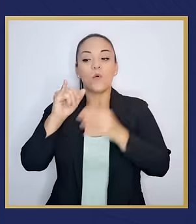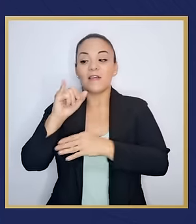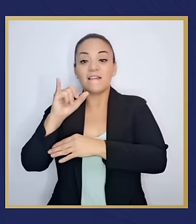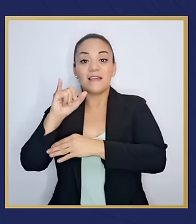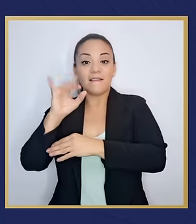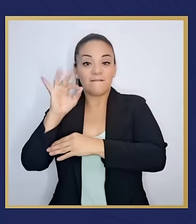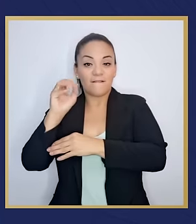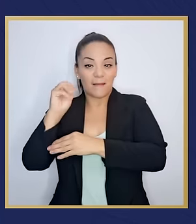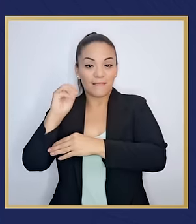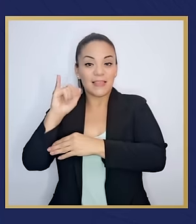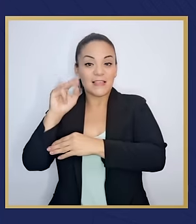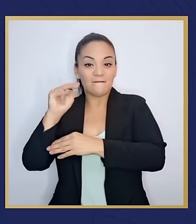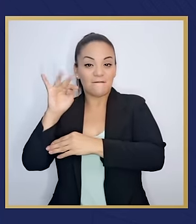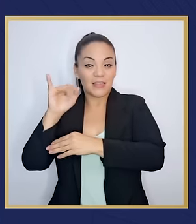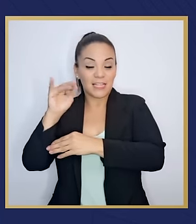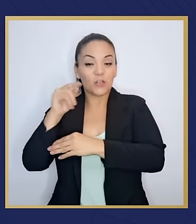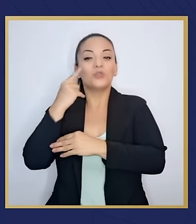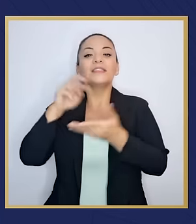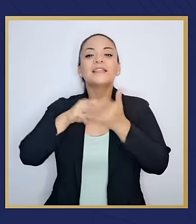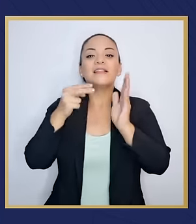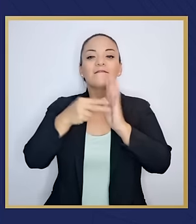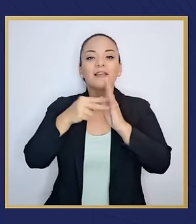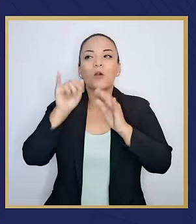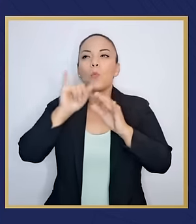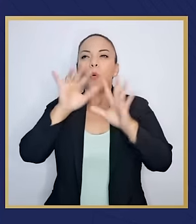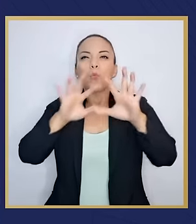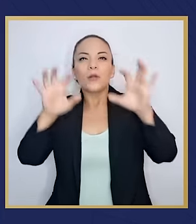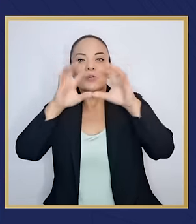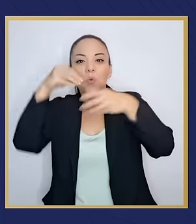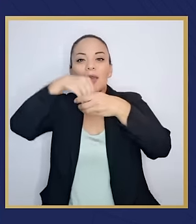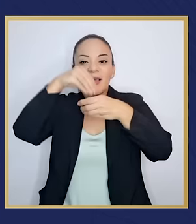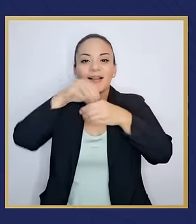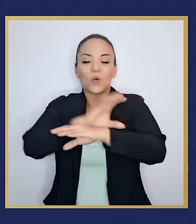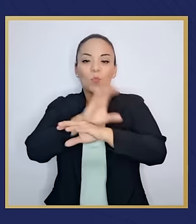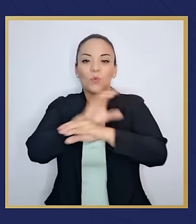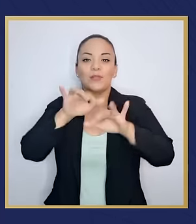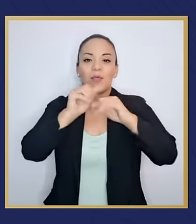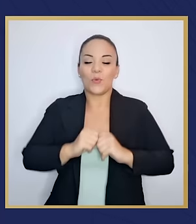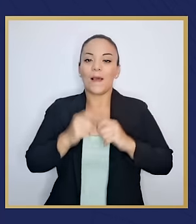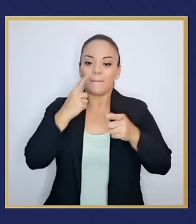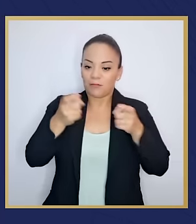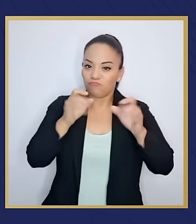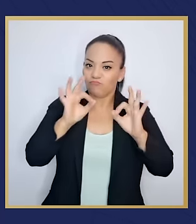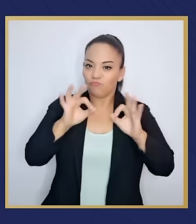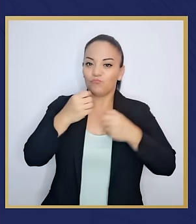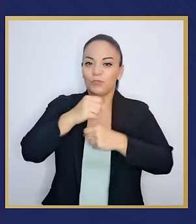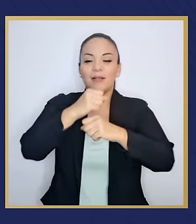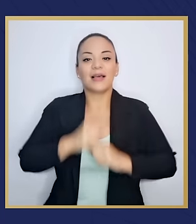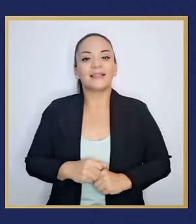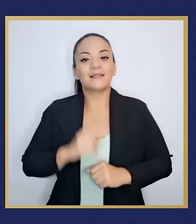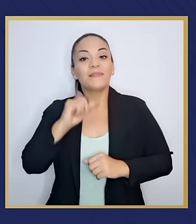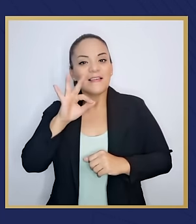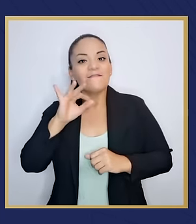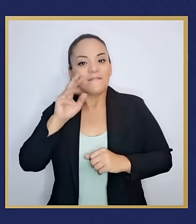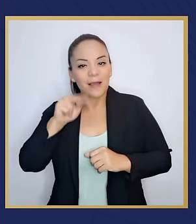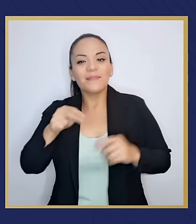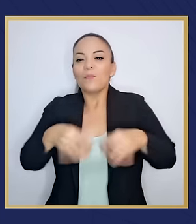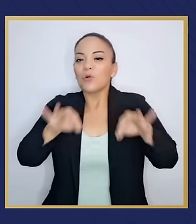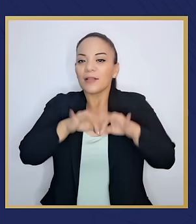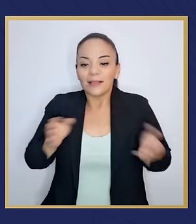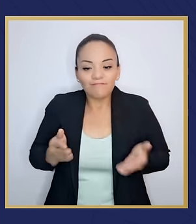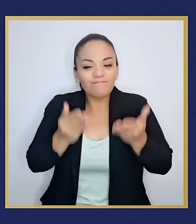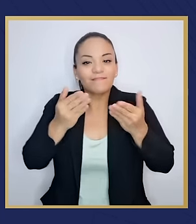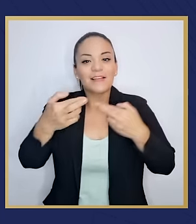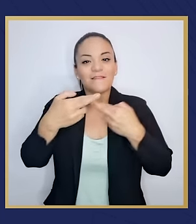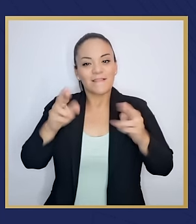que es una nube de soluciones digitales para la administración municipal. En resumen, el IFAN ha demostrado ser un actor clave en el fortalecimiento del régimen